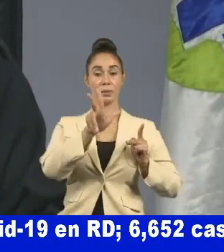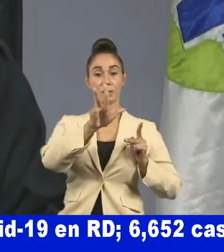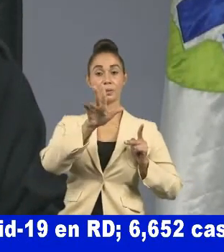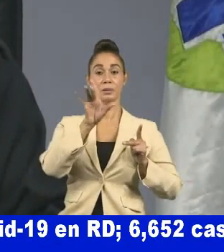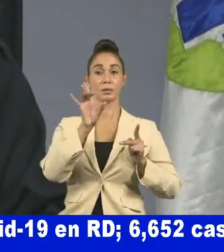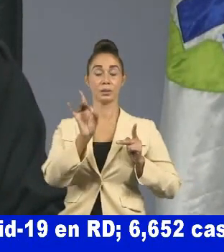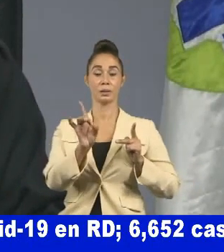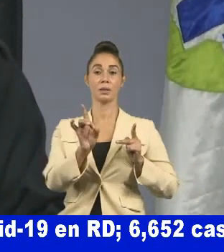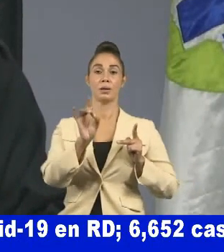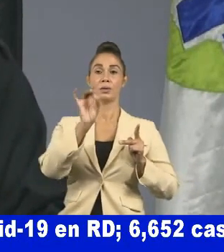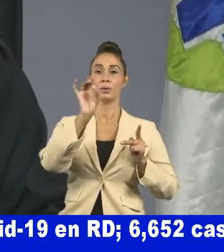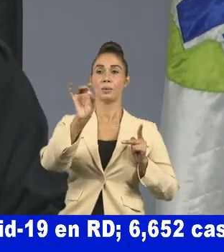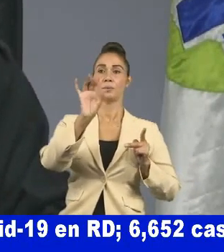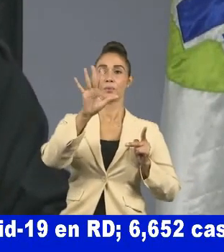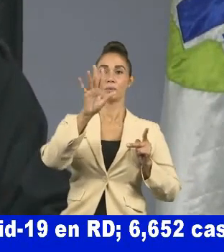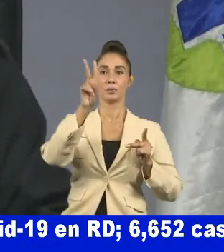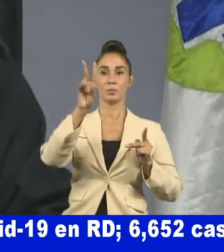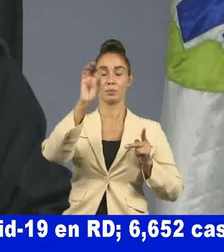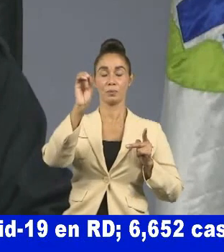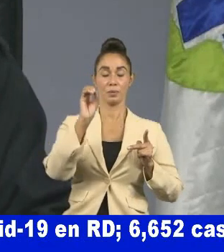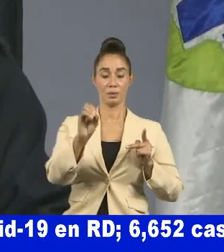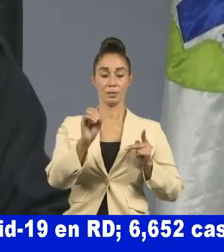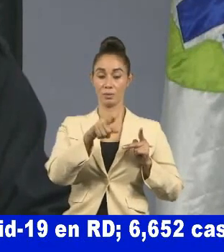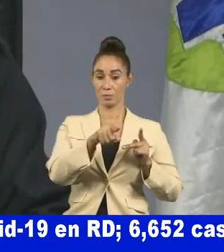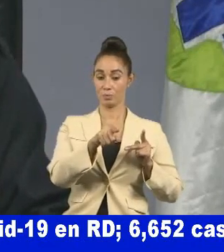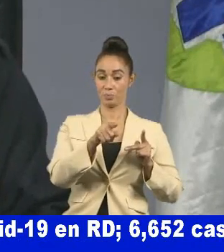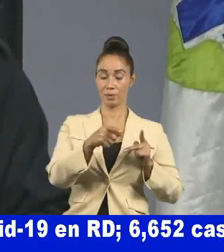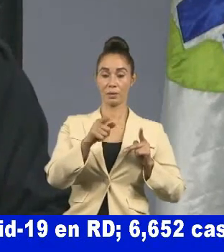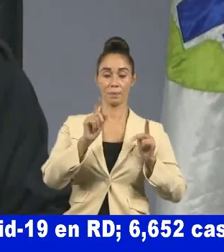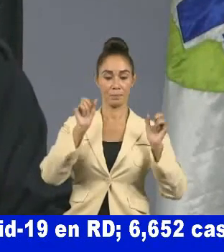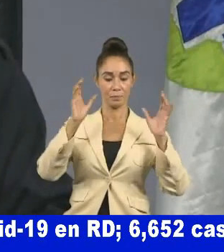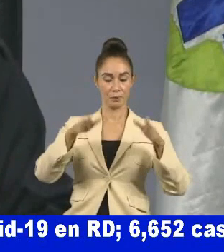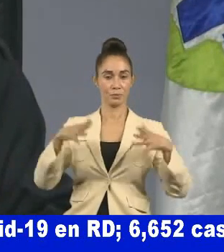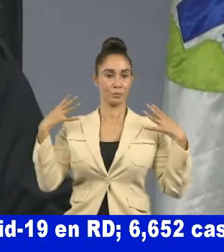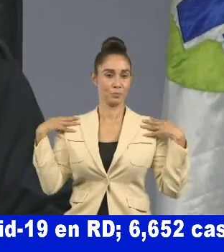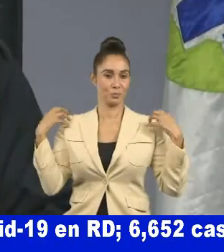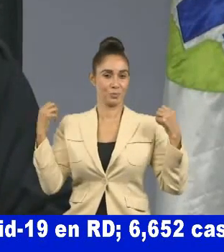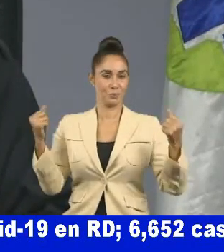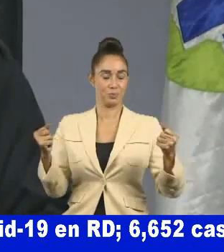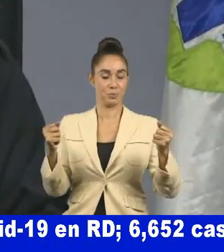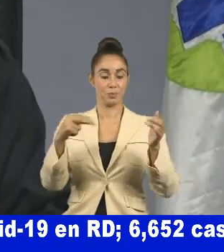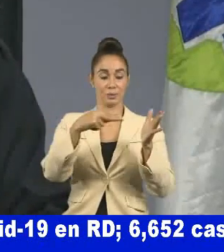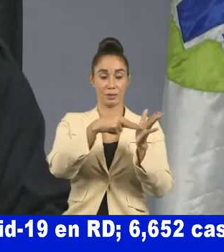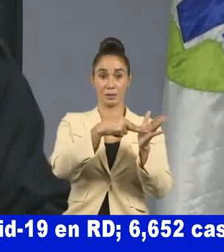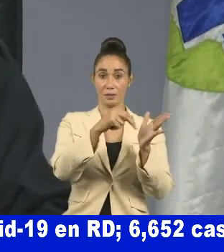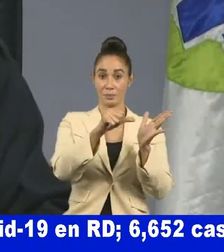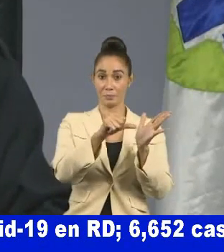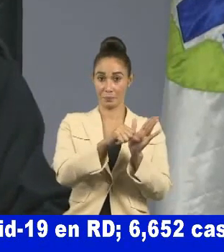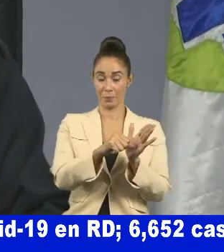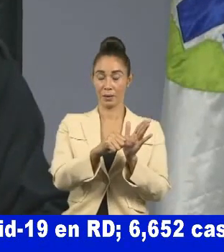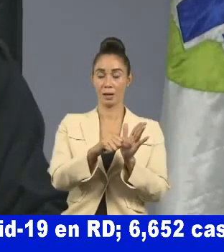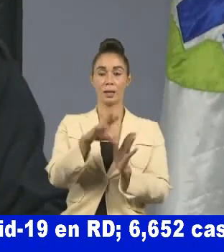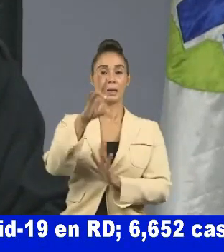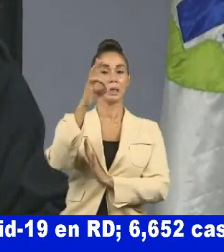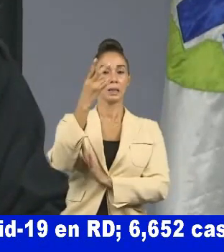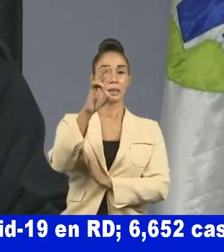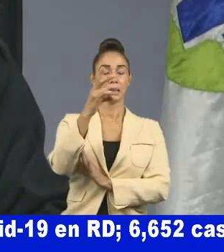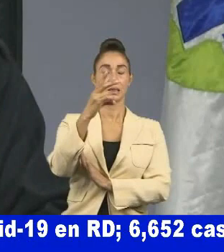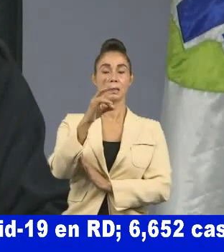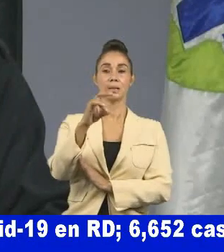.52 de los casos recuperados Distrito Nacional 17